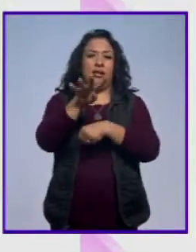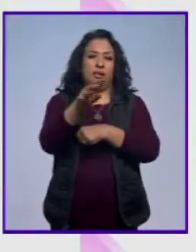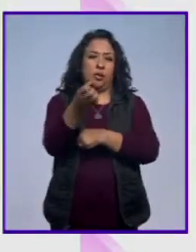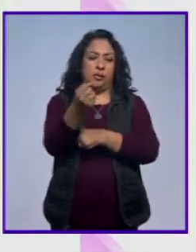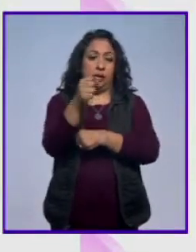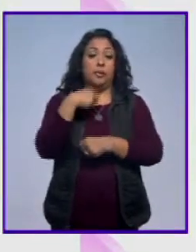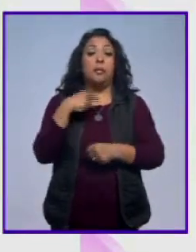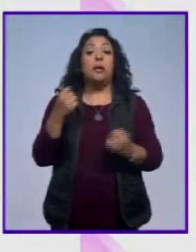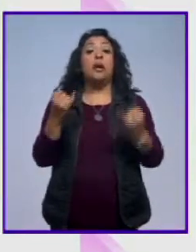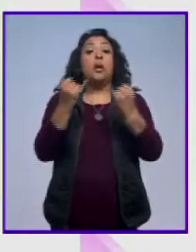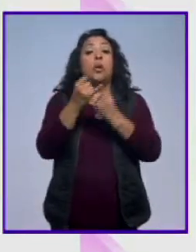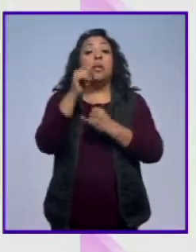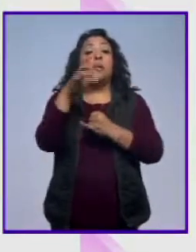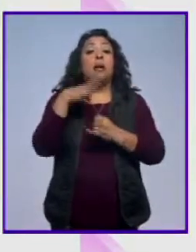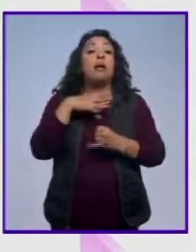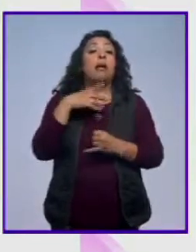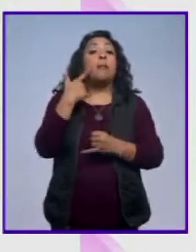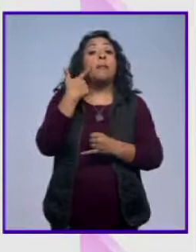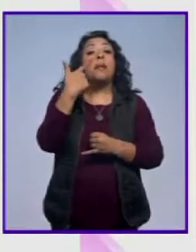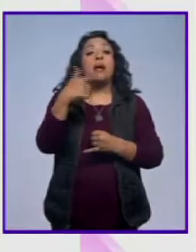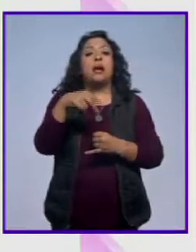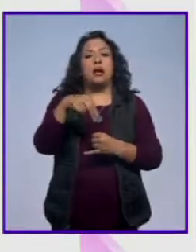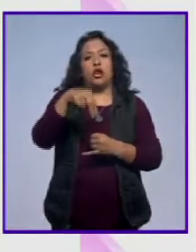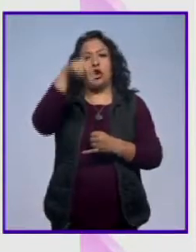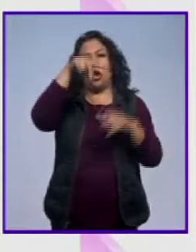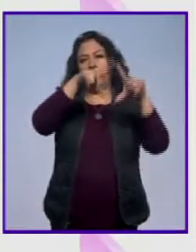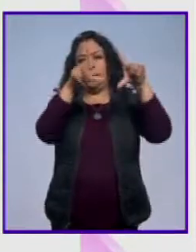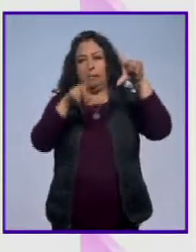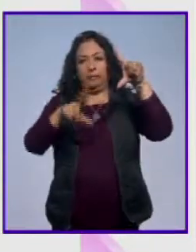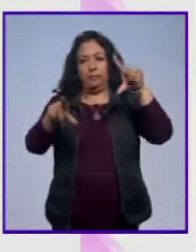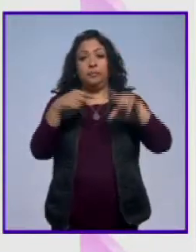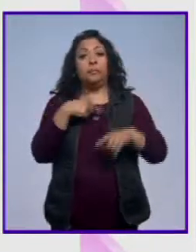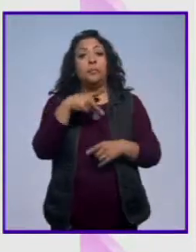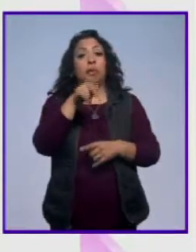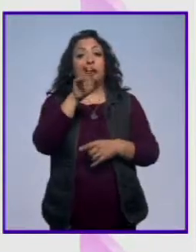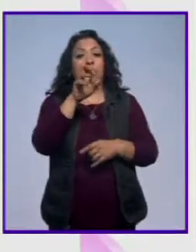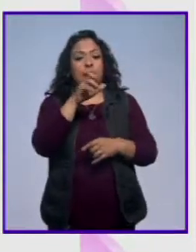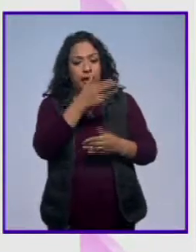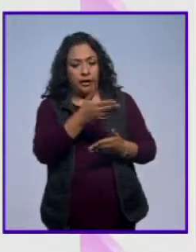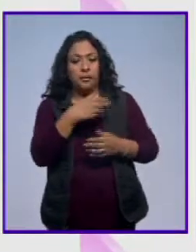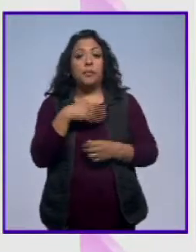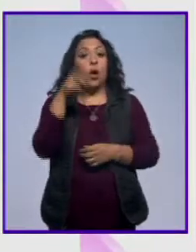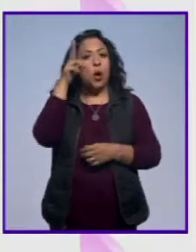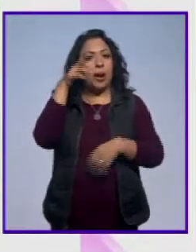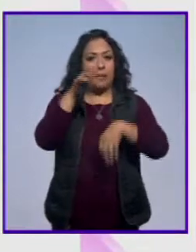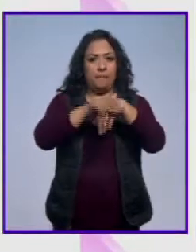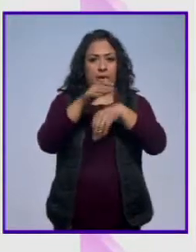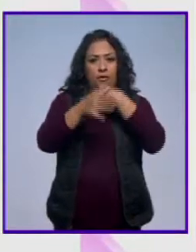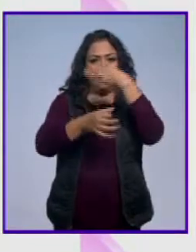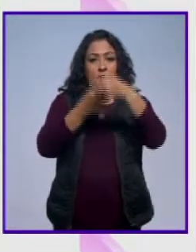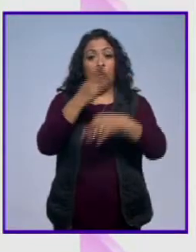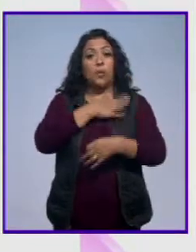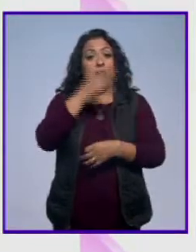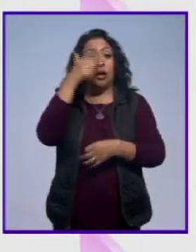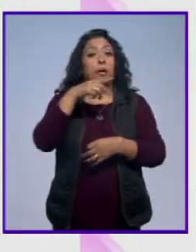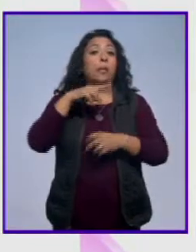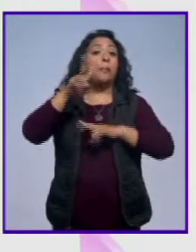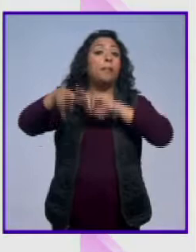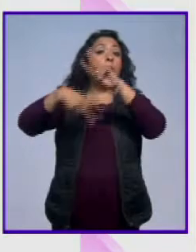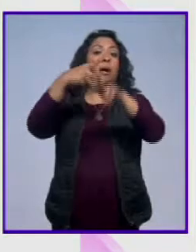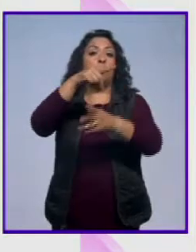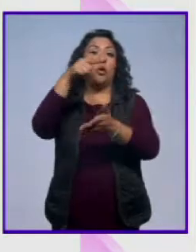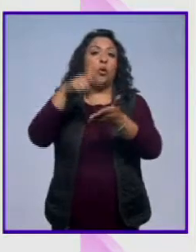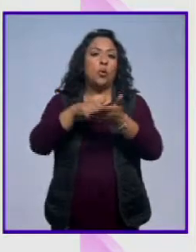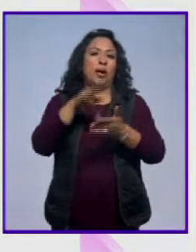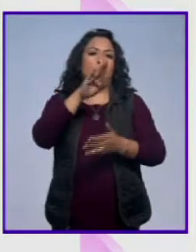septiembre, pero también haremos un recorrido por el norte de la República, Karen. ¿Qué tal, amigos de Noticias 22? Muy buenas noches. Viajamos al Valle de Guadalupe, en